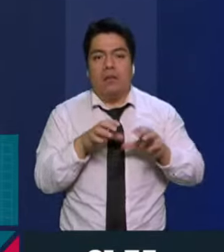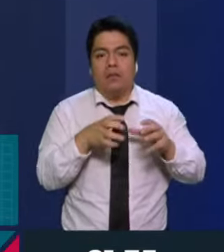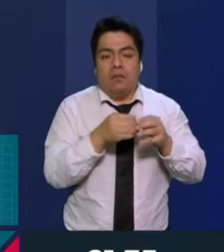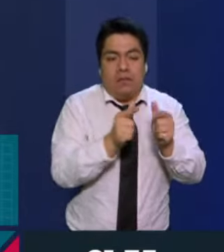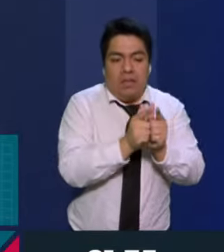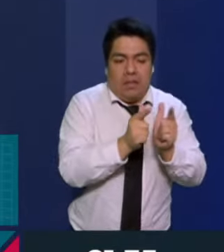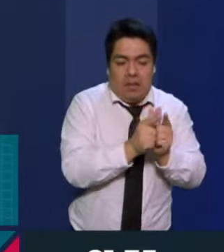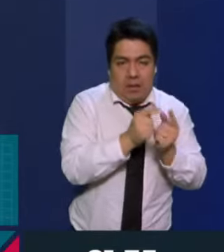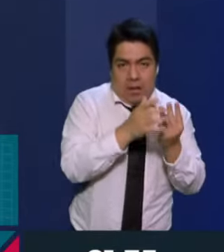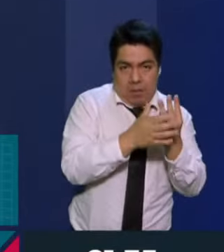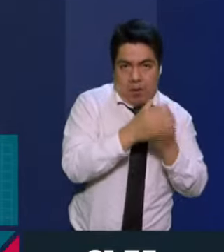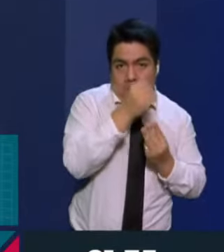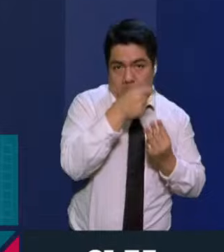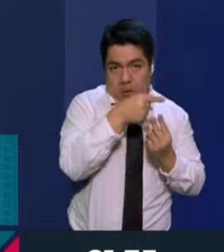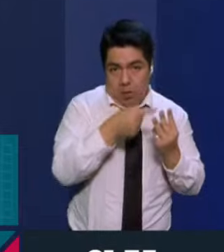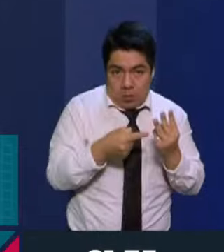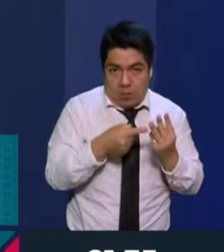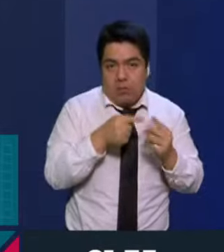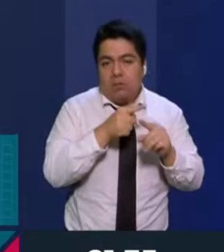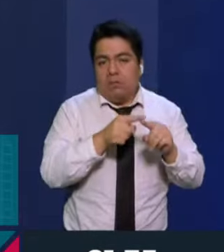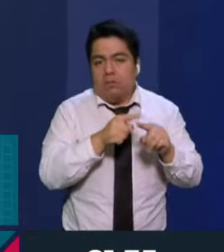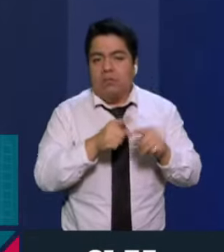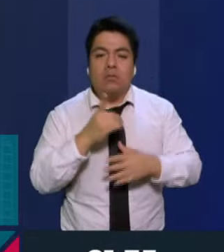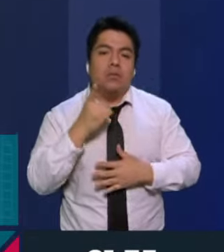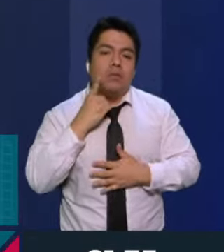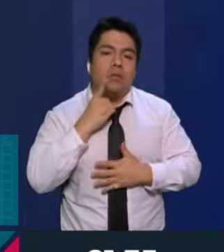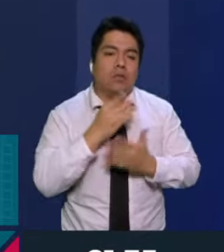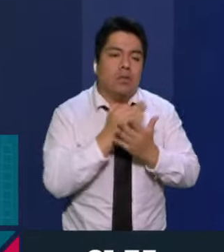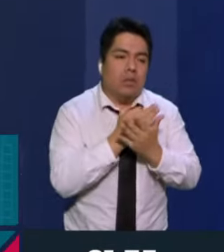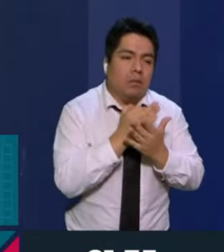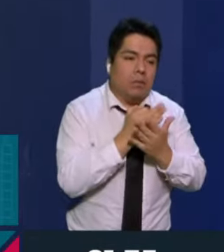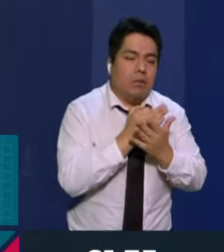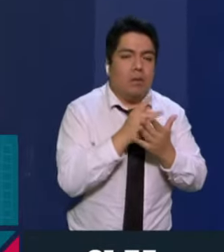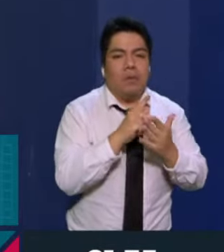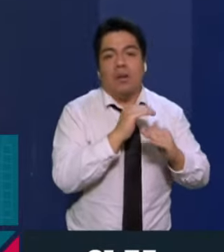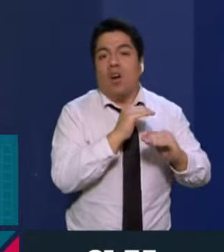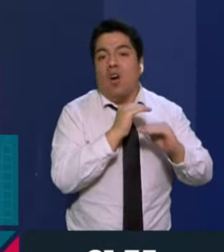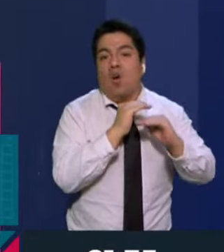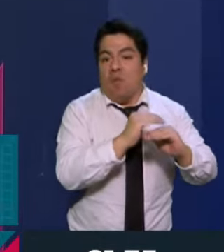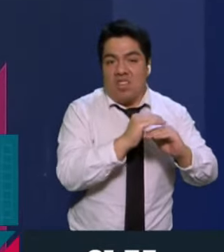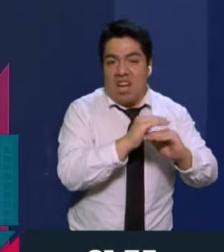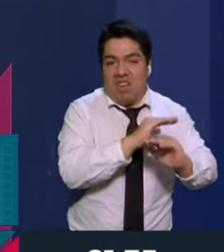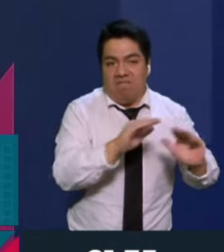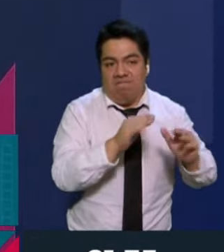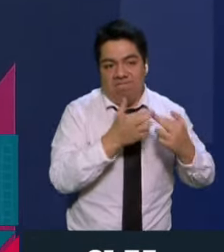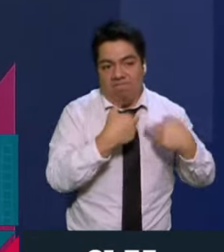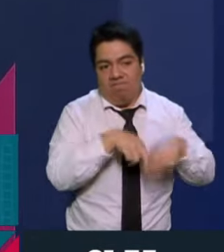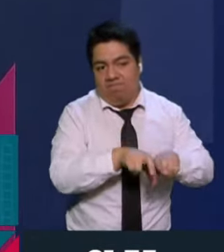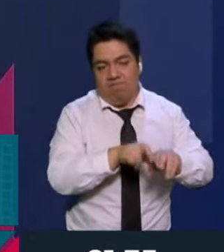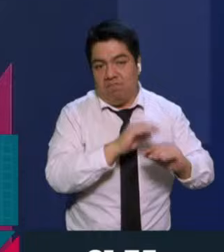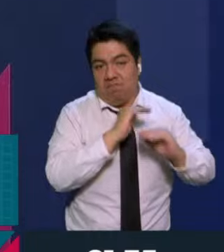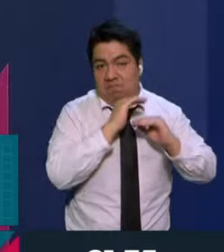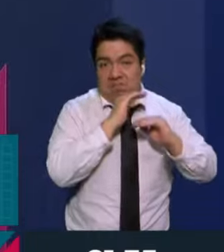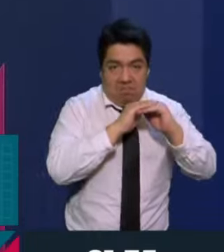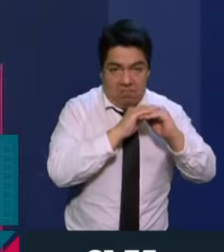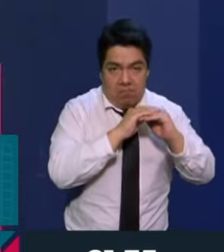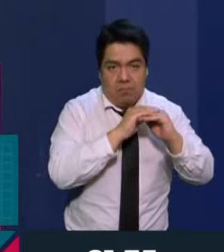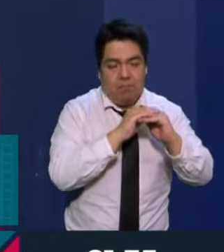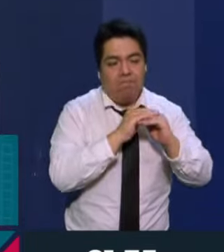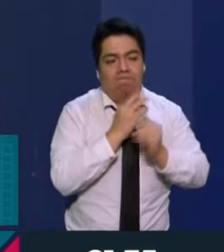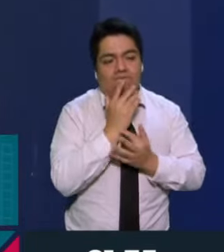y ellos, muchos diputados, iban por Morena, pero como ya habían tenido esa representación a su máximo tope